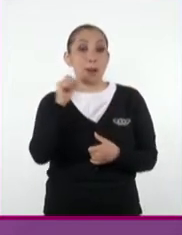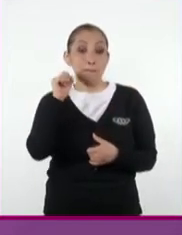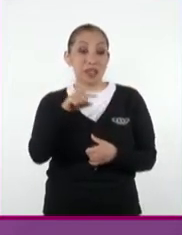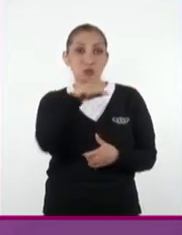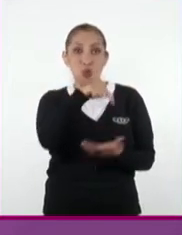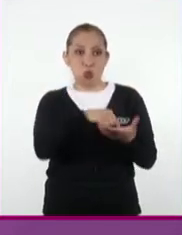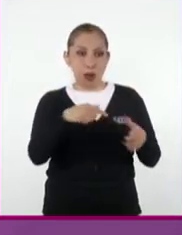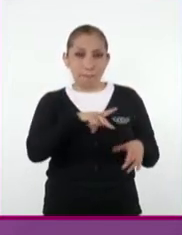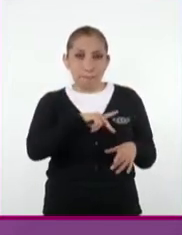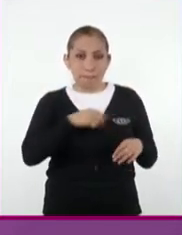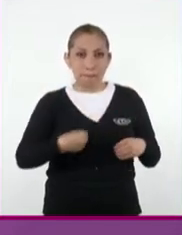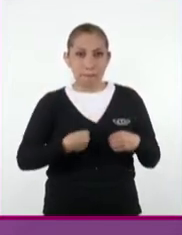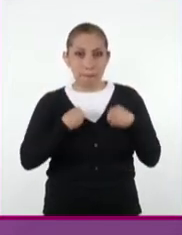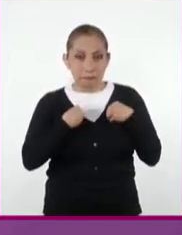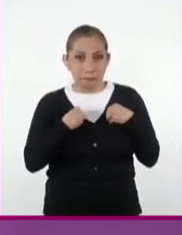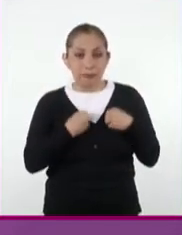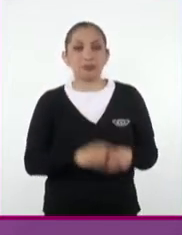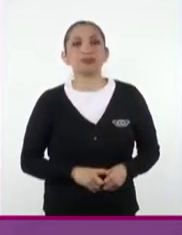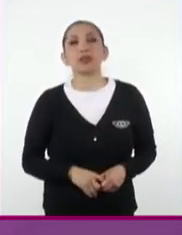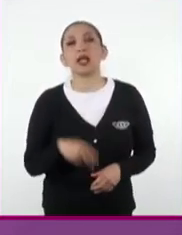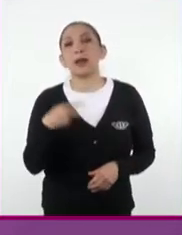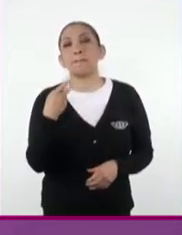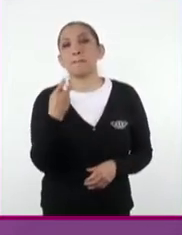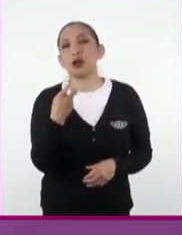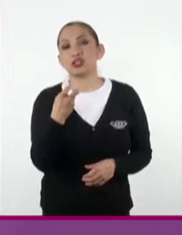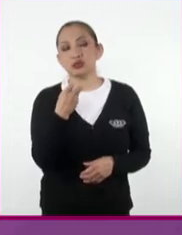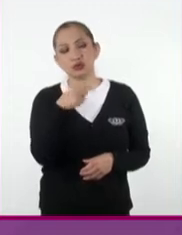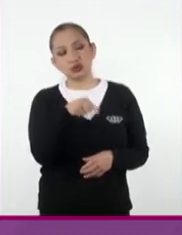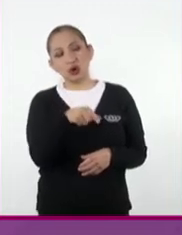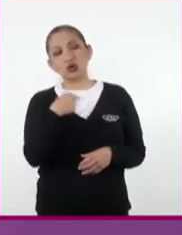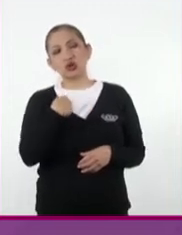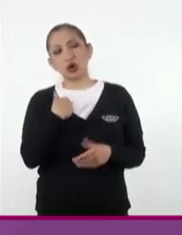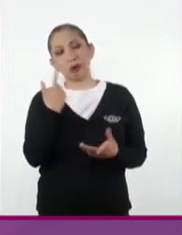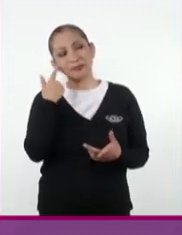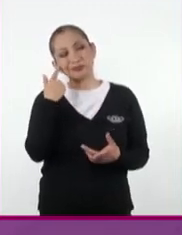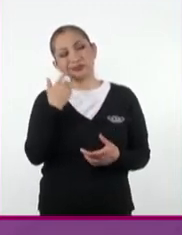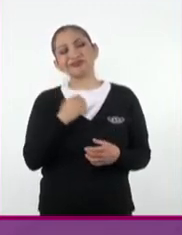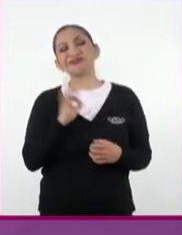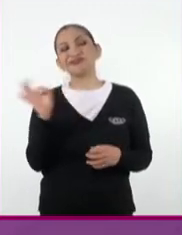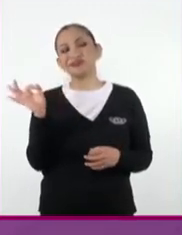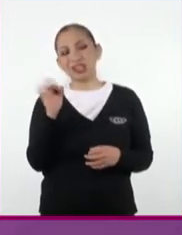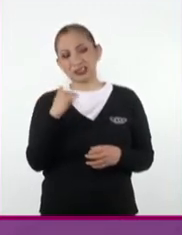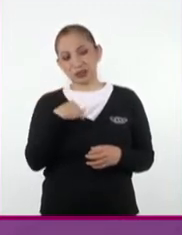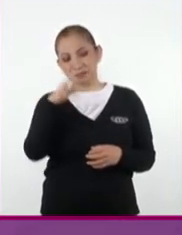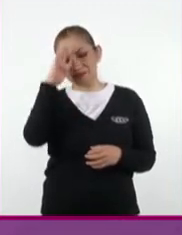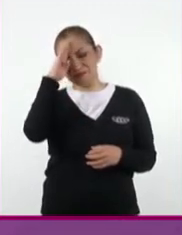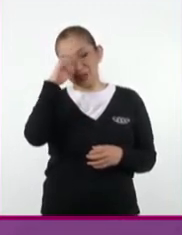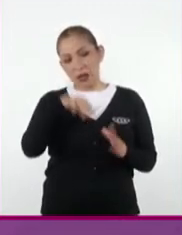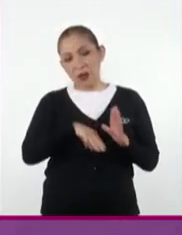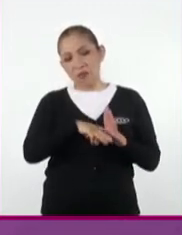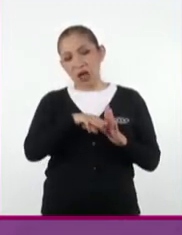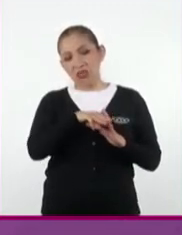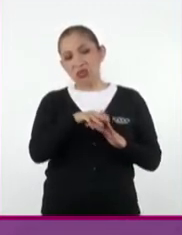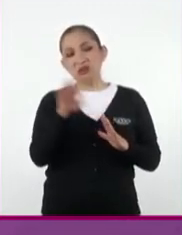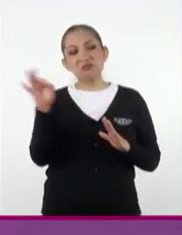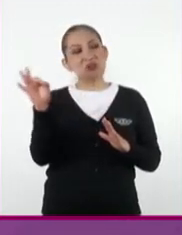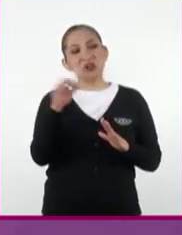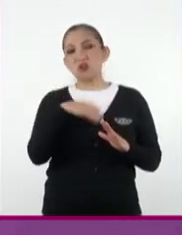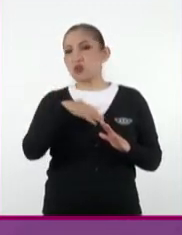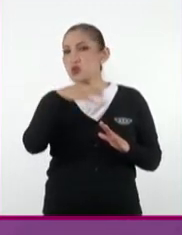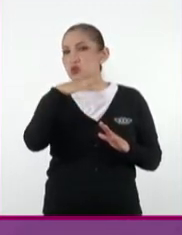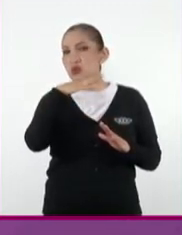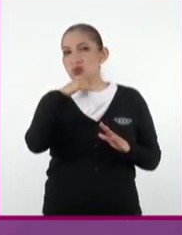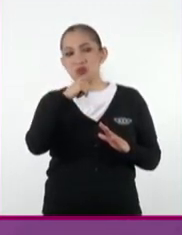distrito. Entonces, más bien por estos hechos, que yo palpaba que por una reflexión madura de que aún no era